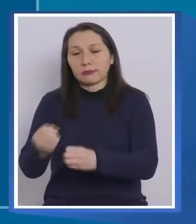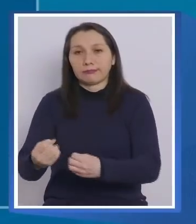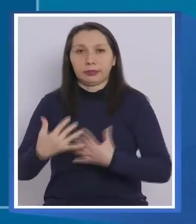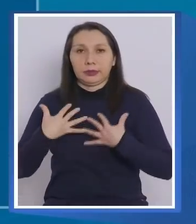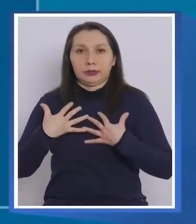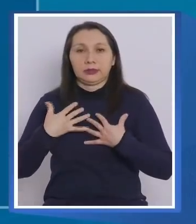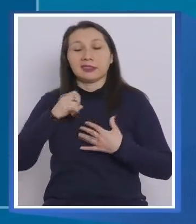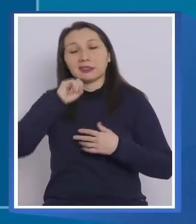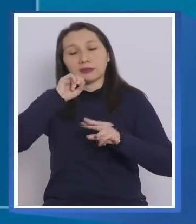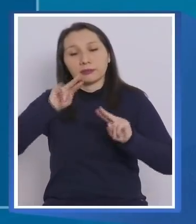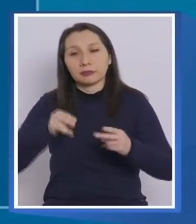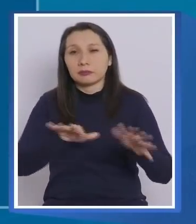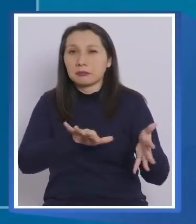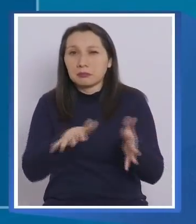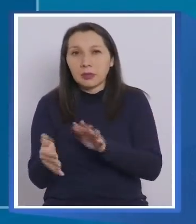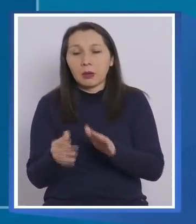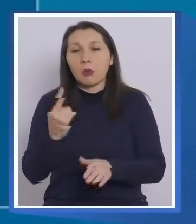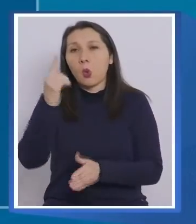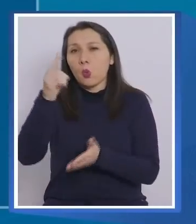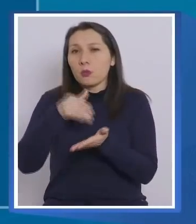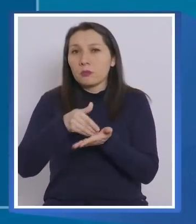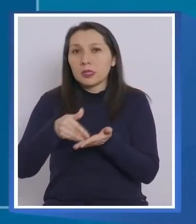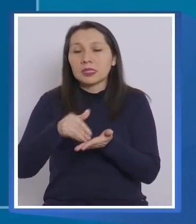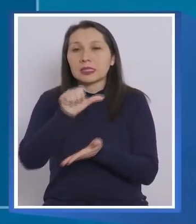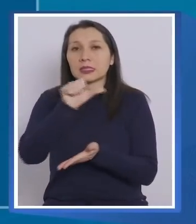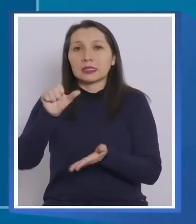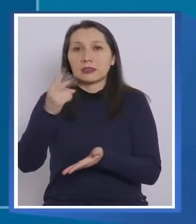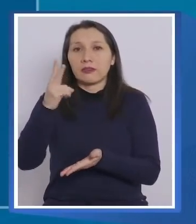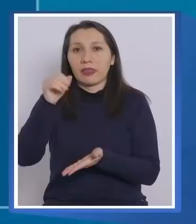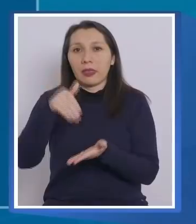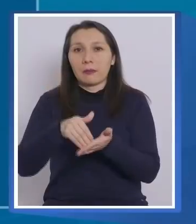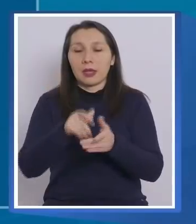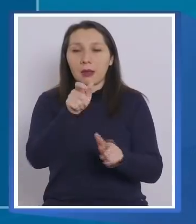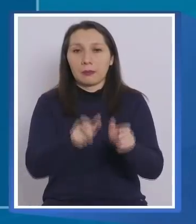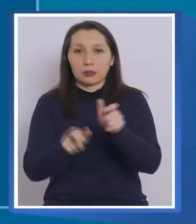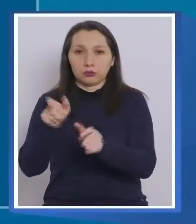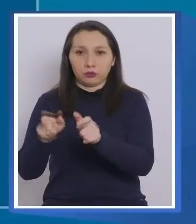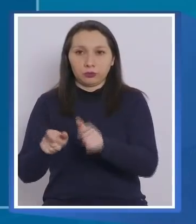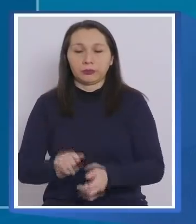Lo que equivale aproximadamente a 1.620.000 personas.